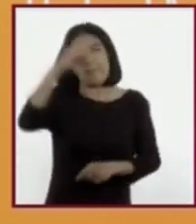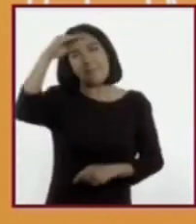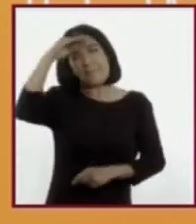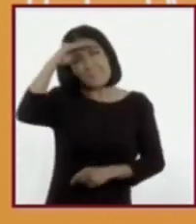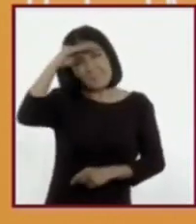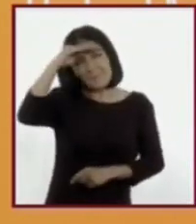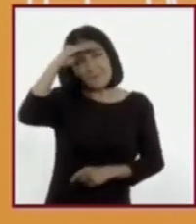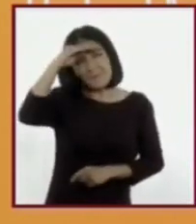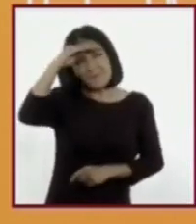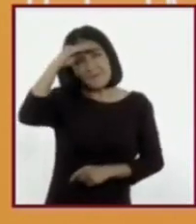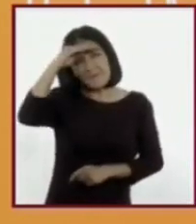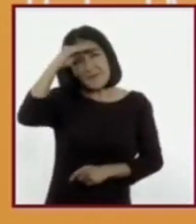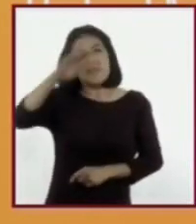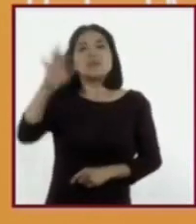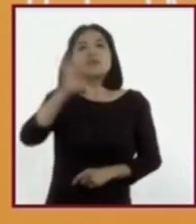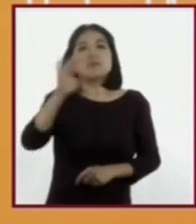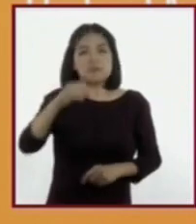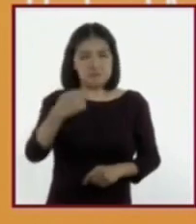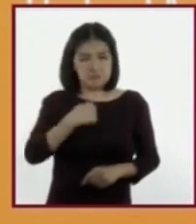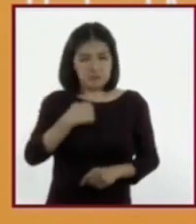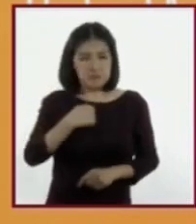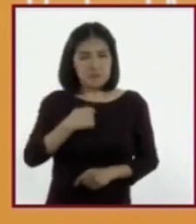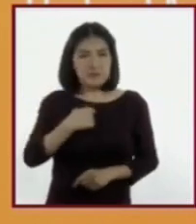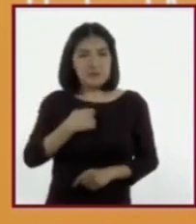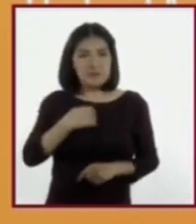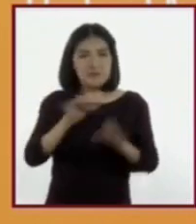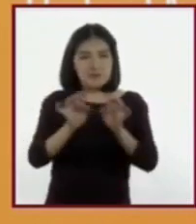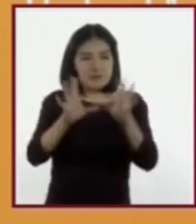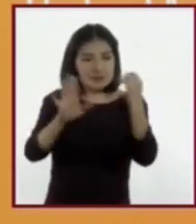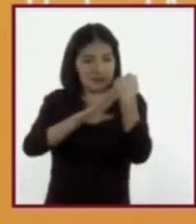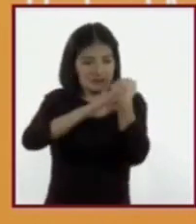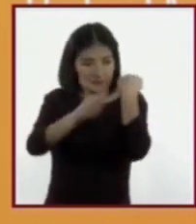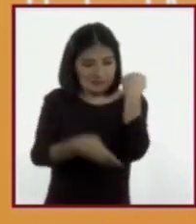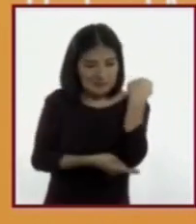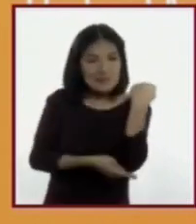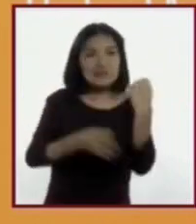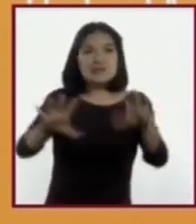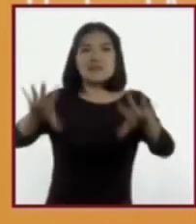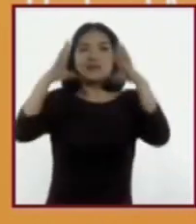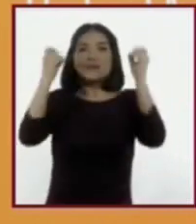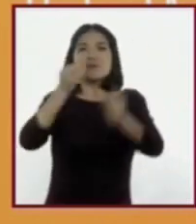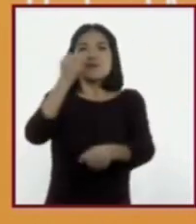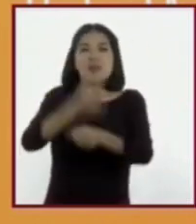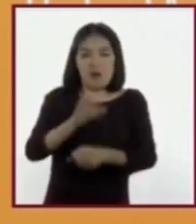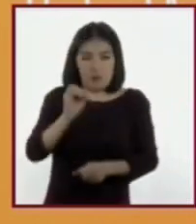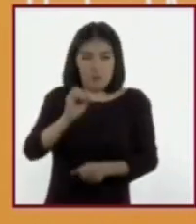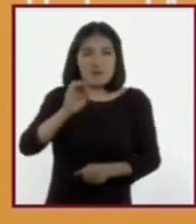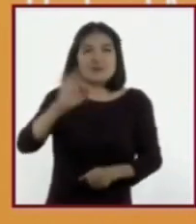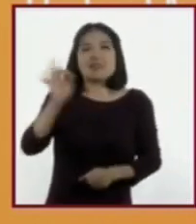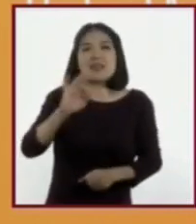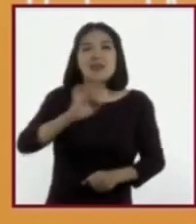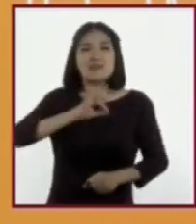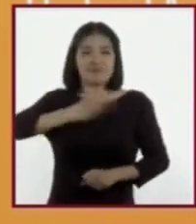¿Qué pasaría si estuvieran ante un embarazo o una infección de transmisión sexual? ¿Cómo se sentirían consigo